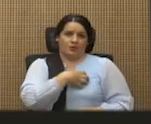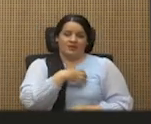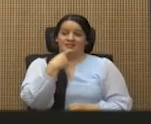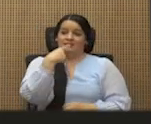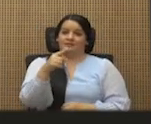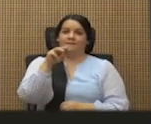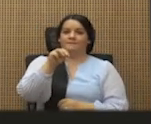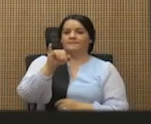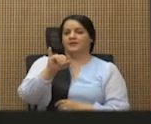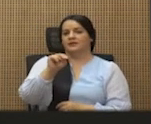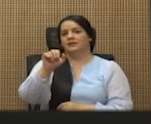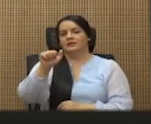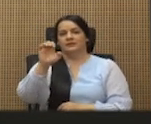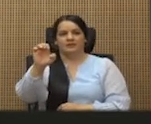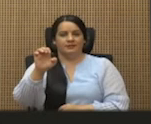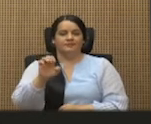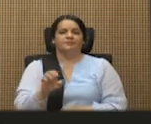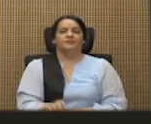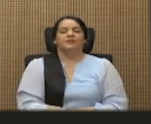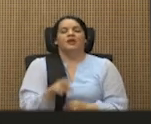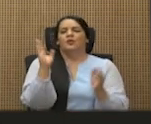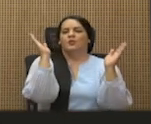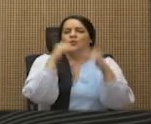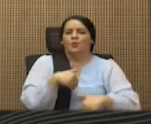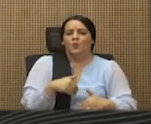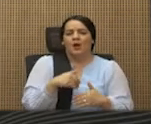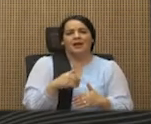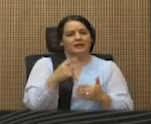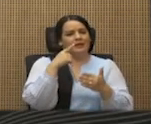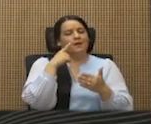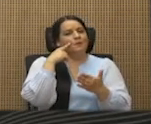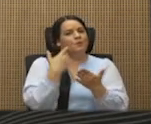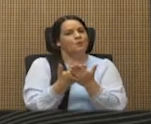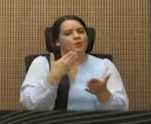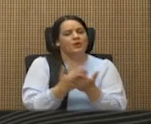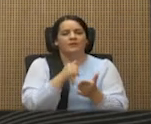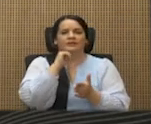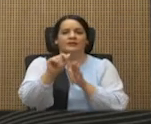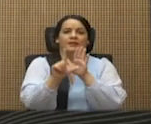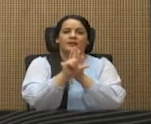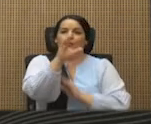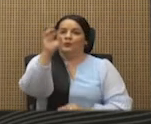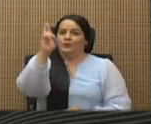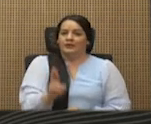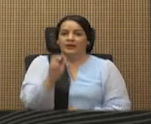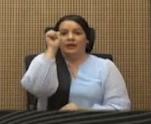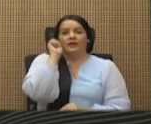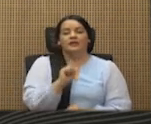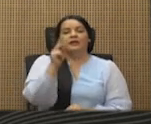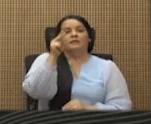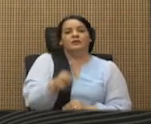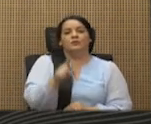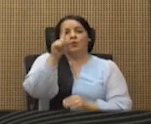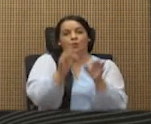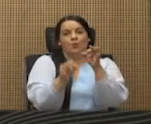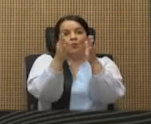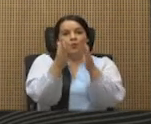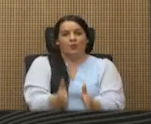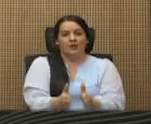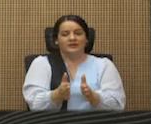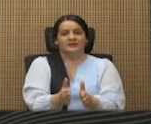MINAE. Tan no hay elementos ilegales costarricenses, que ayer mismo un juez